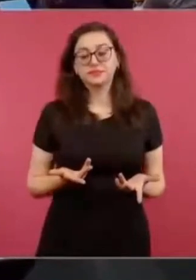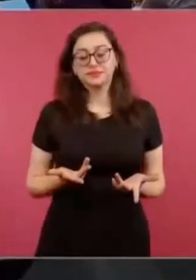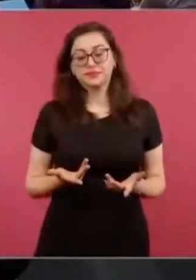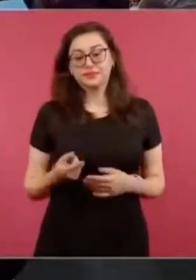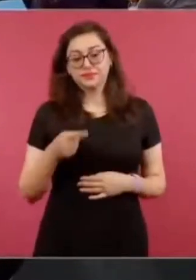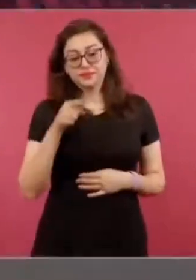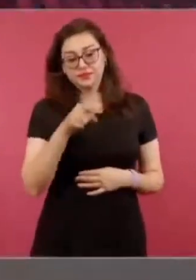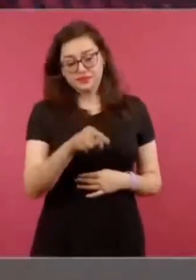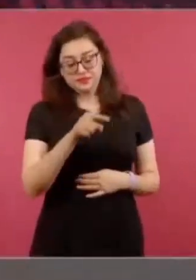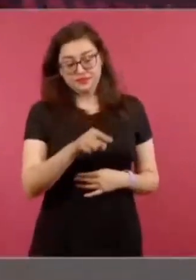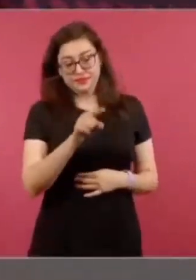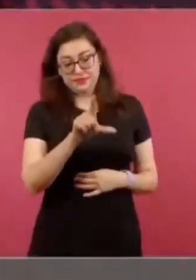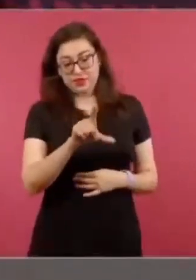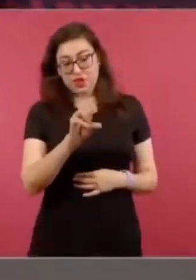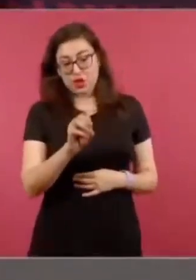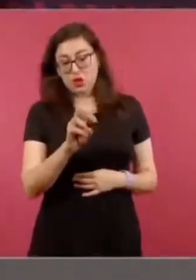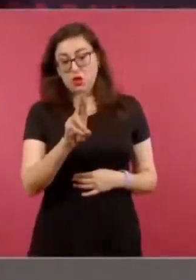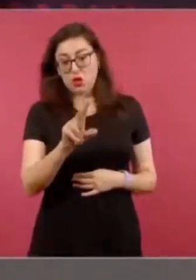según…